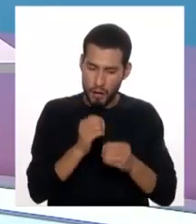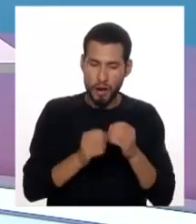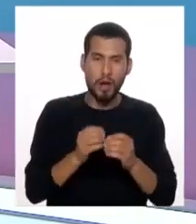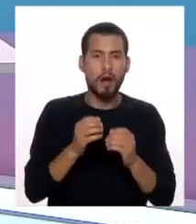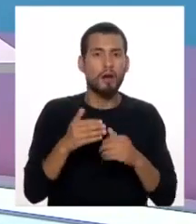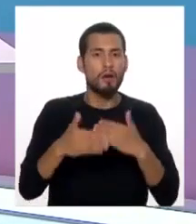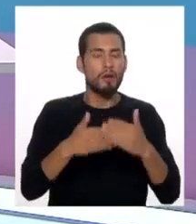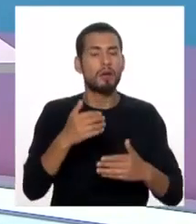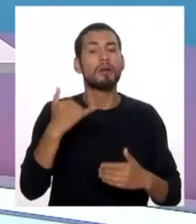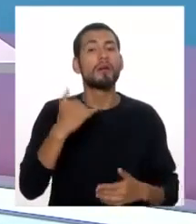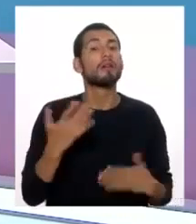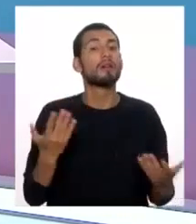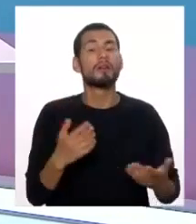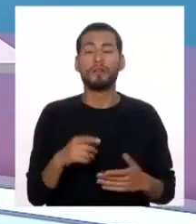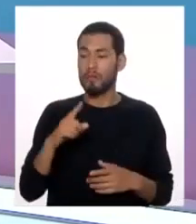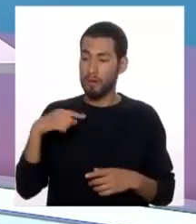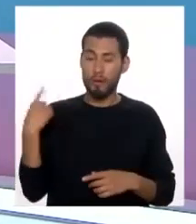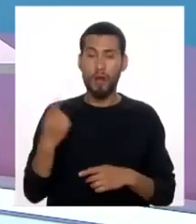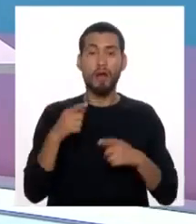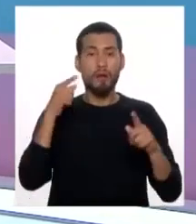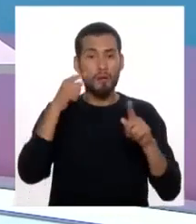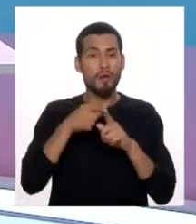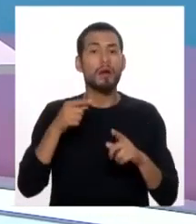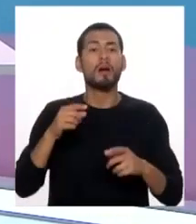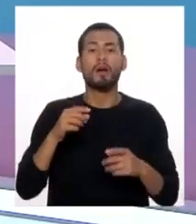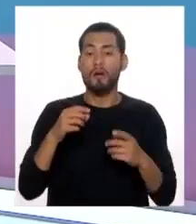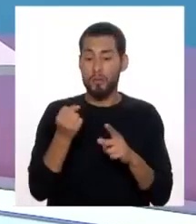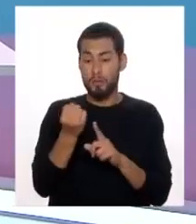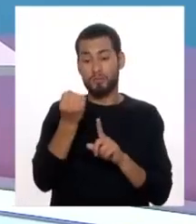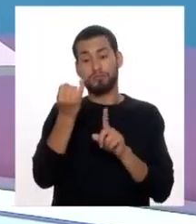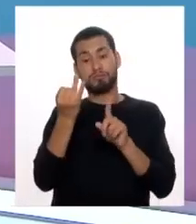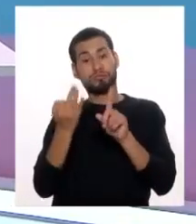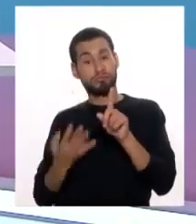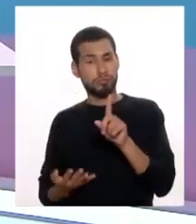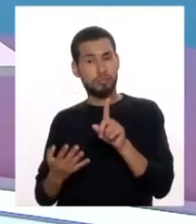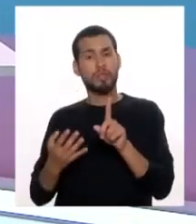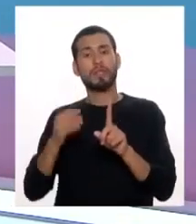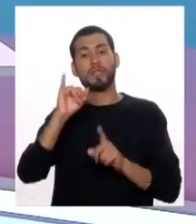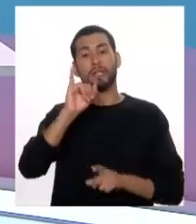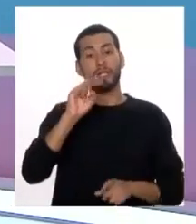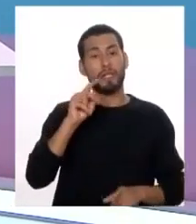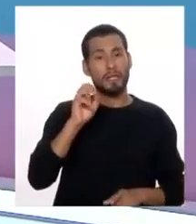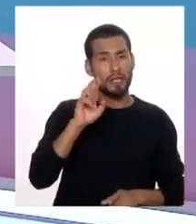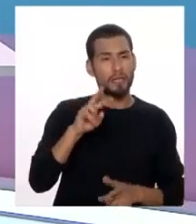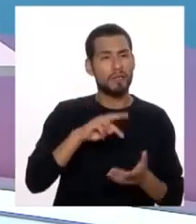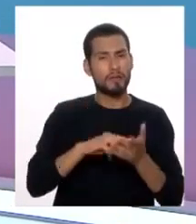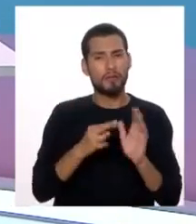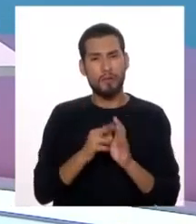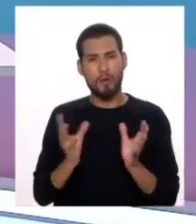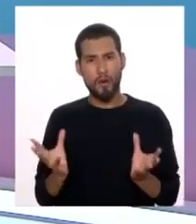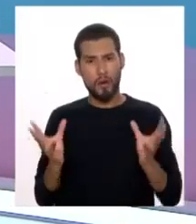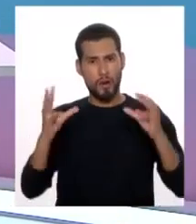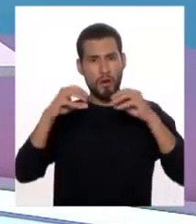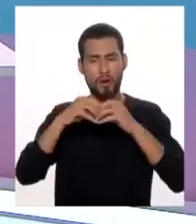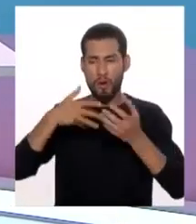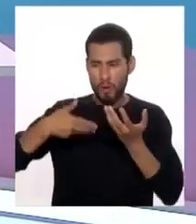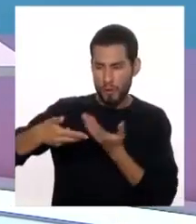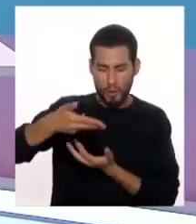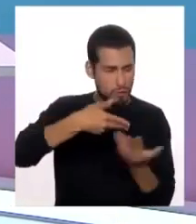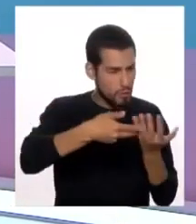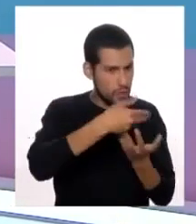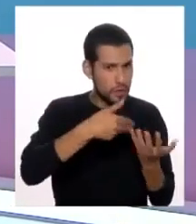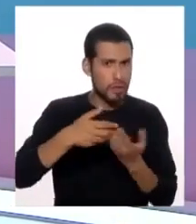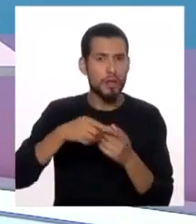multi e interdisciplinario, porque multi es cuando estamos varios, interdisciplinario es cuando todos conversamos